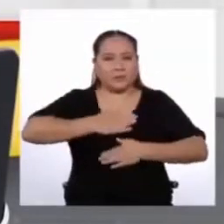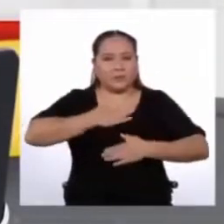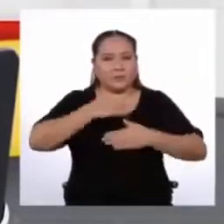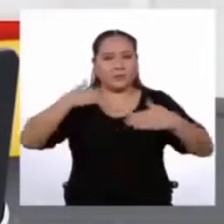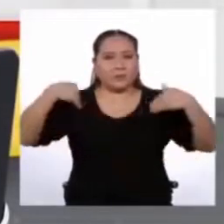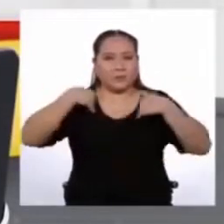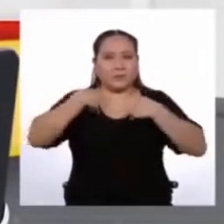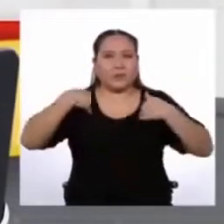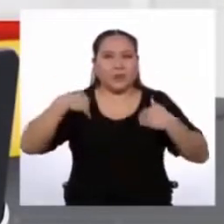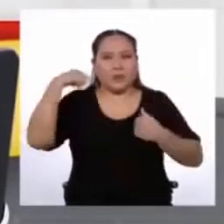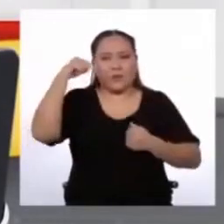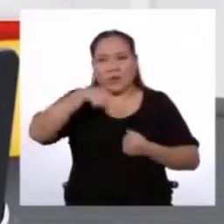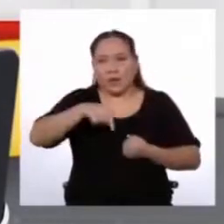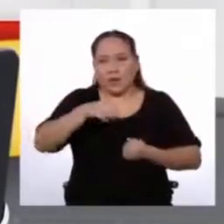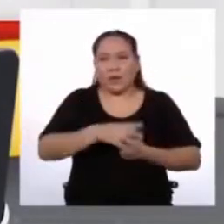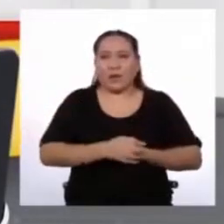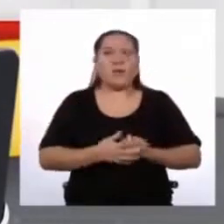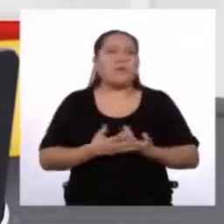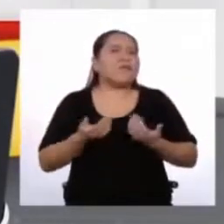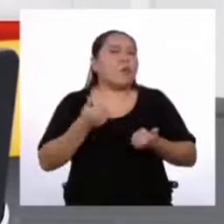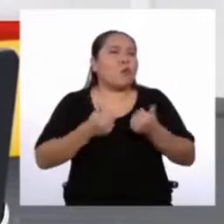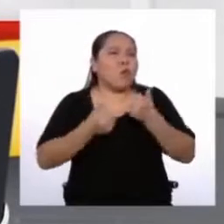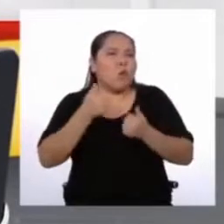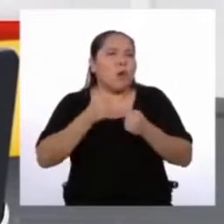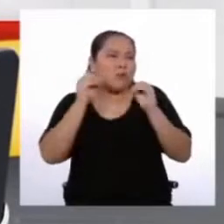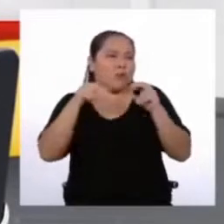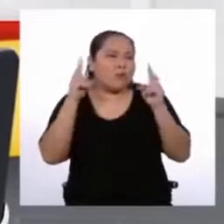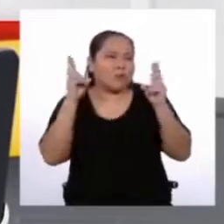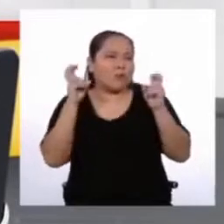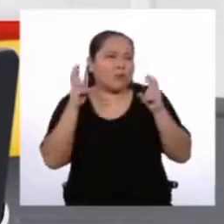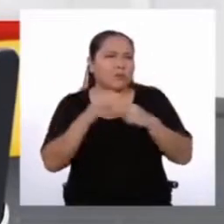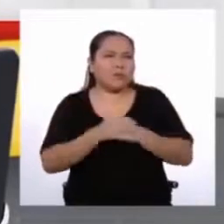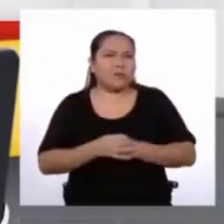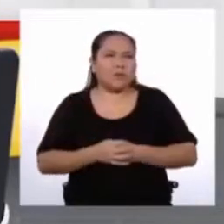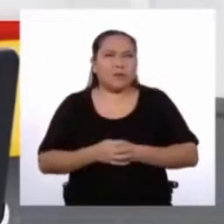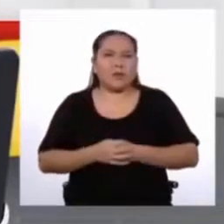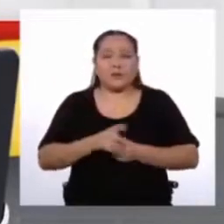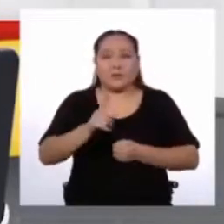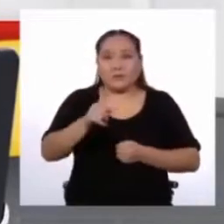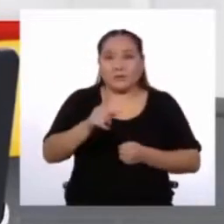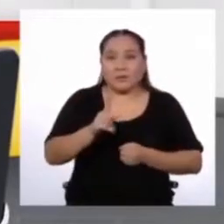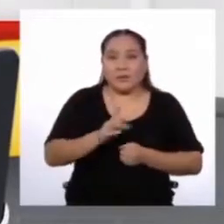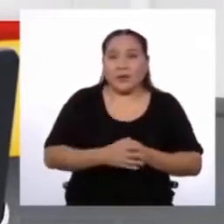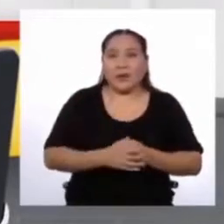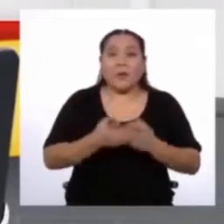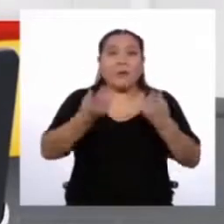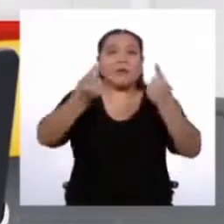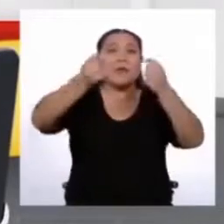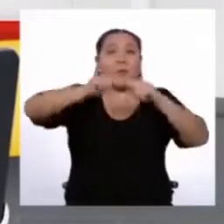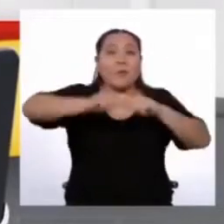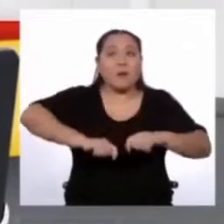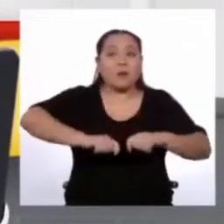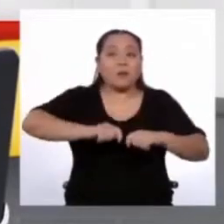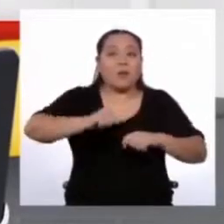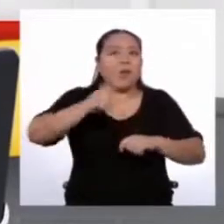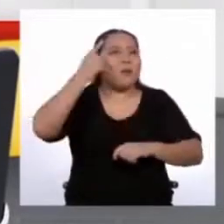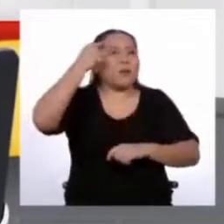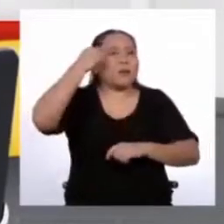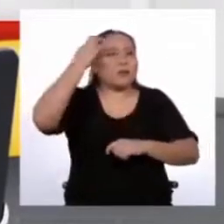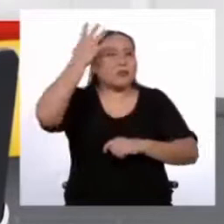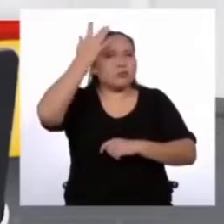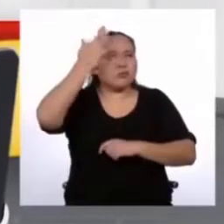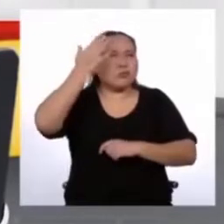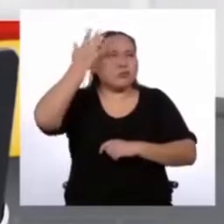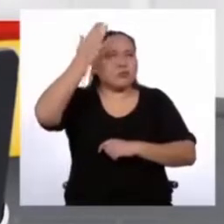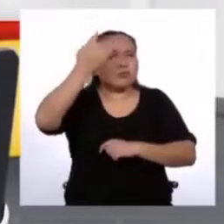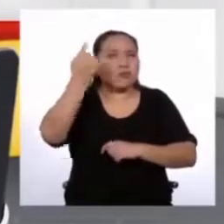Pero en la nuestra, ¿cuál sería? ¿Saben qué? ¿Qué les parece si vamos a la pausa? Así tenemos un poco más de tiempo